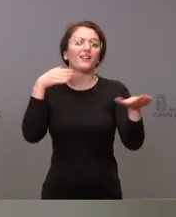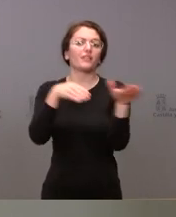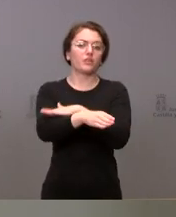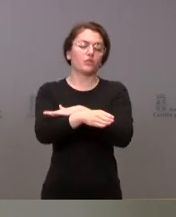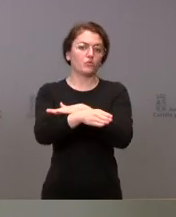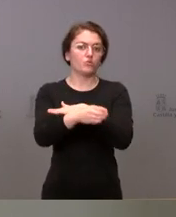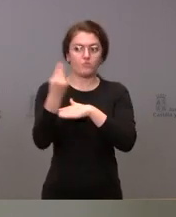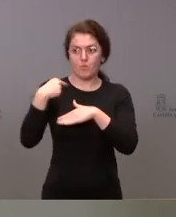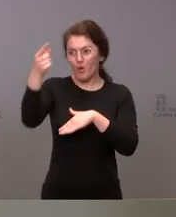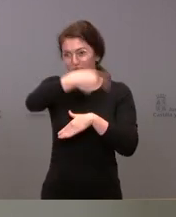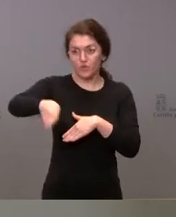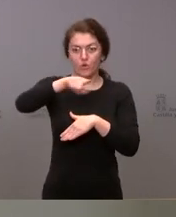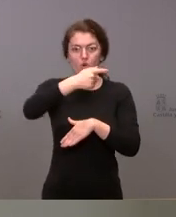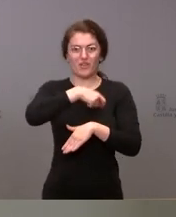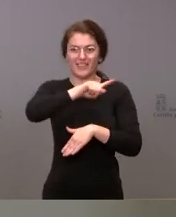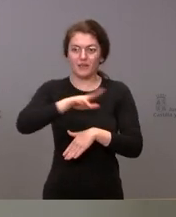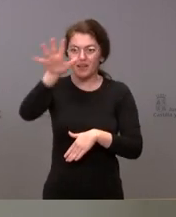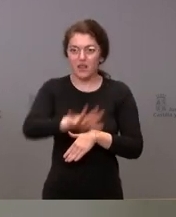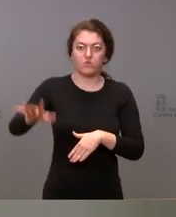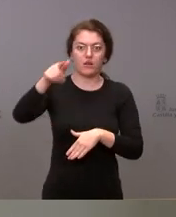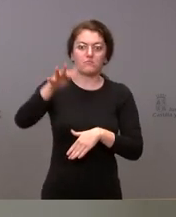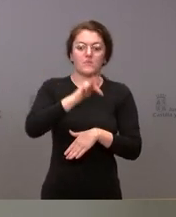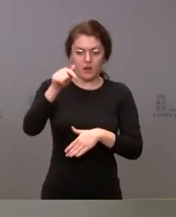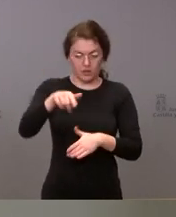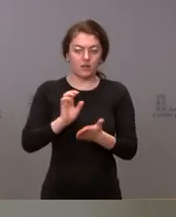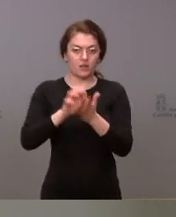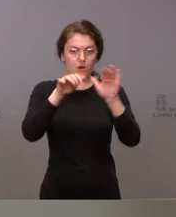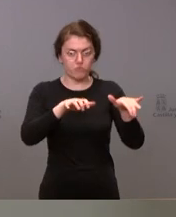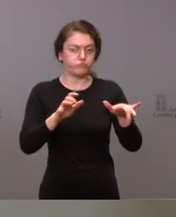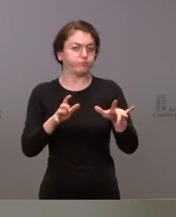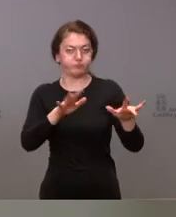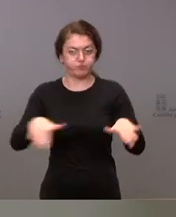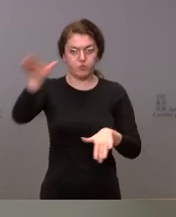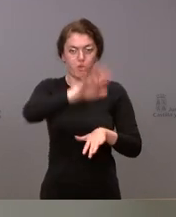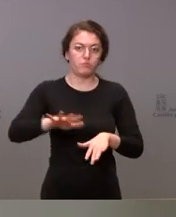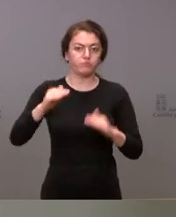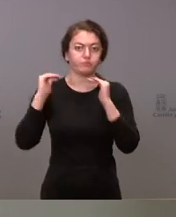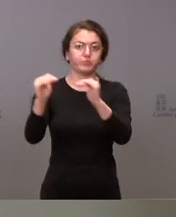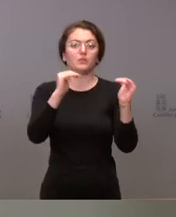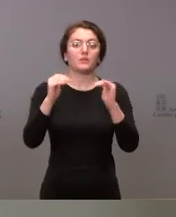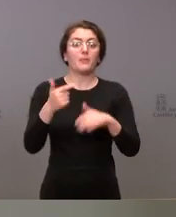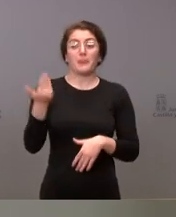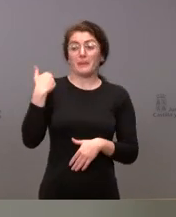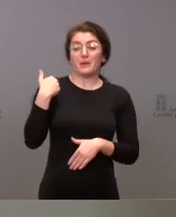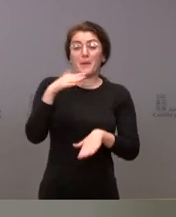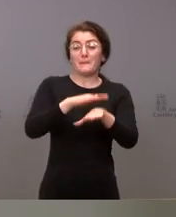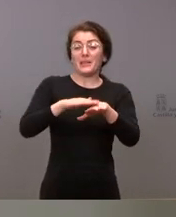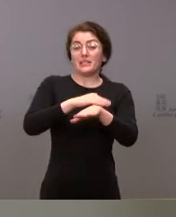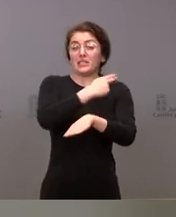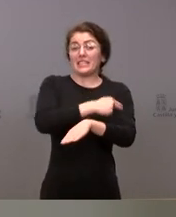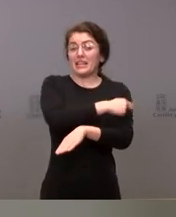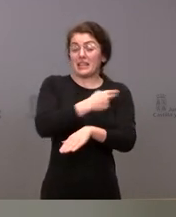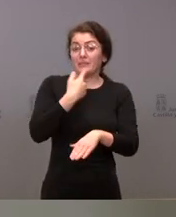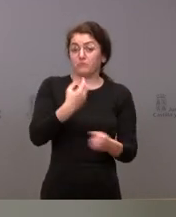pacientes en todo el territorio nacional, entre ellos en Castilla y León. Por otra parte, en los últimos días, el Ministerio de Sanidad nos ha comunicado